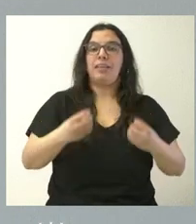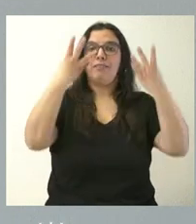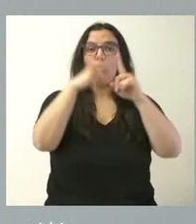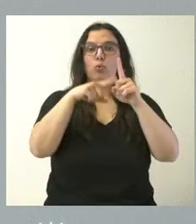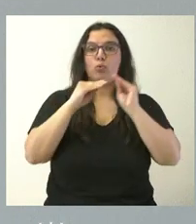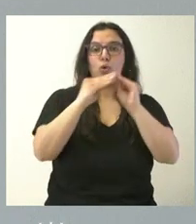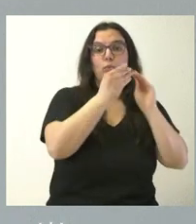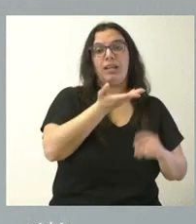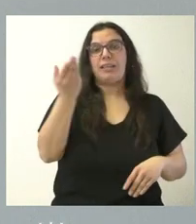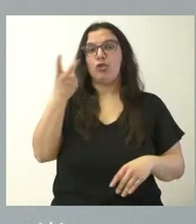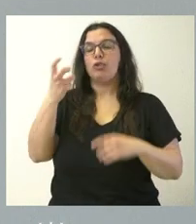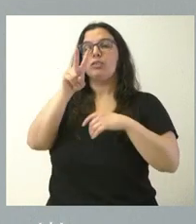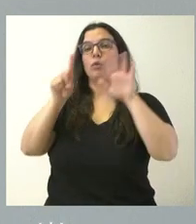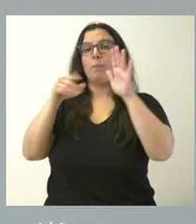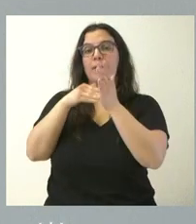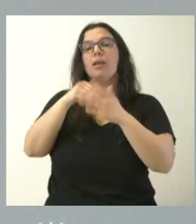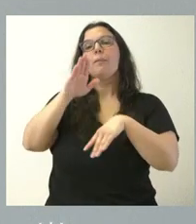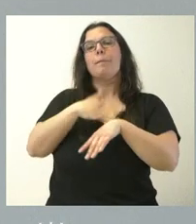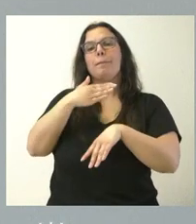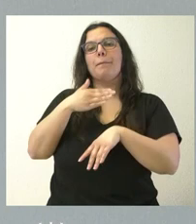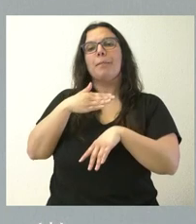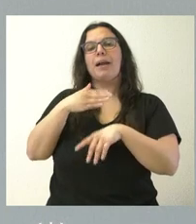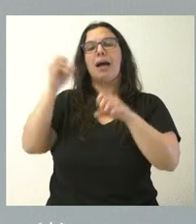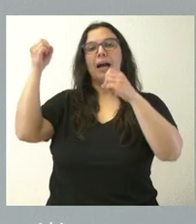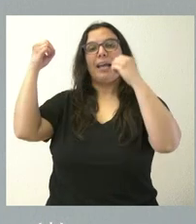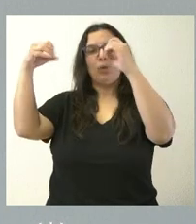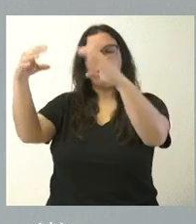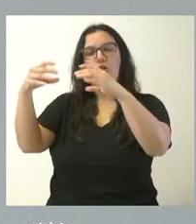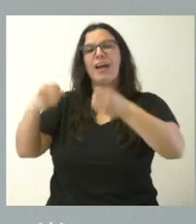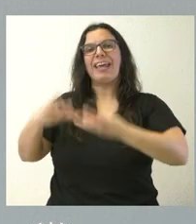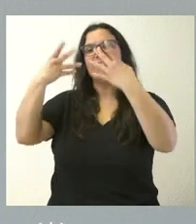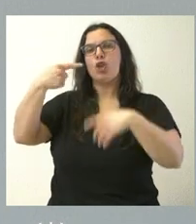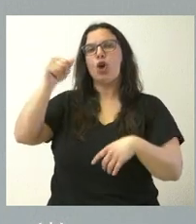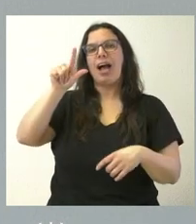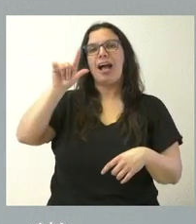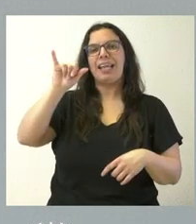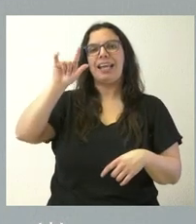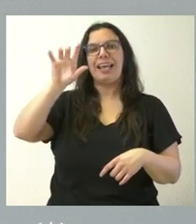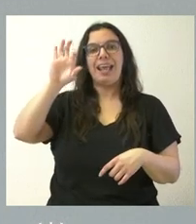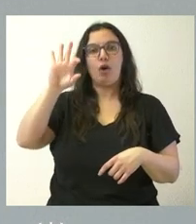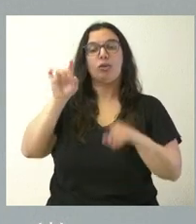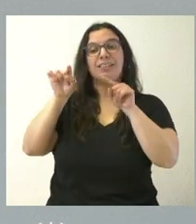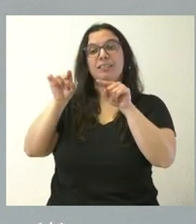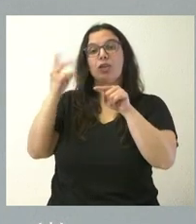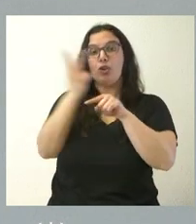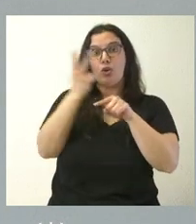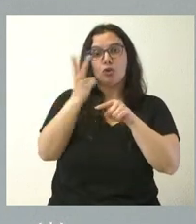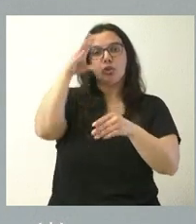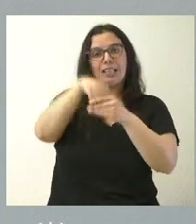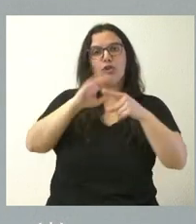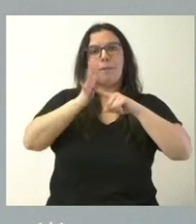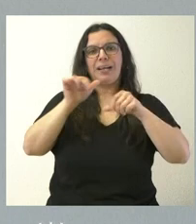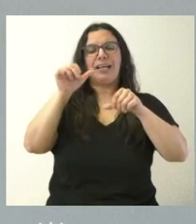y el resto, 271.000 para la iluminación del edificio Galileo, ambos abicados en este Parque